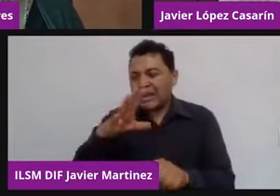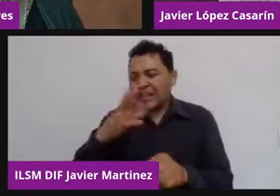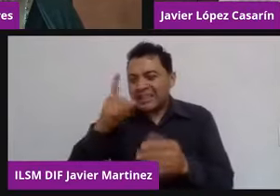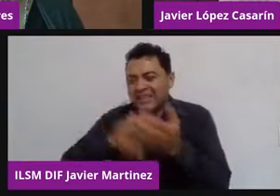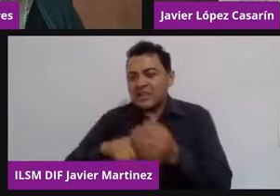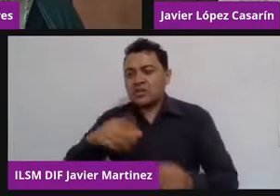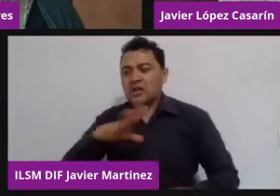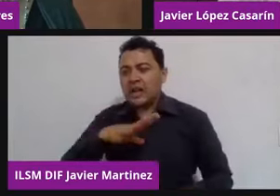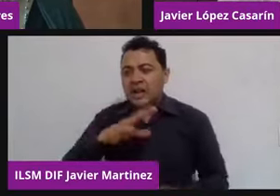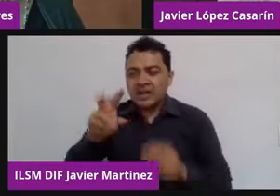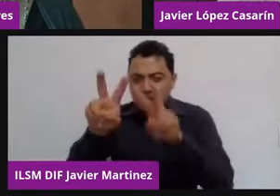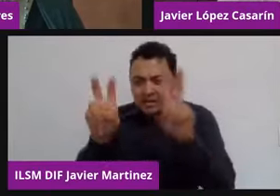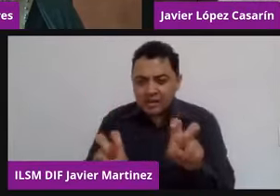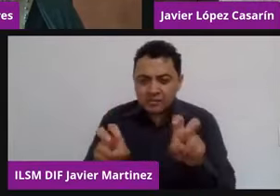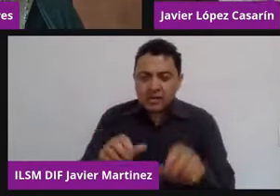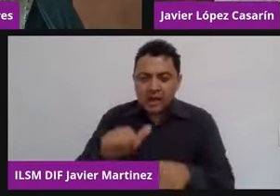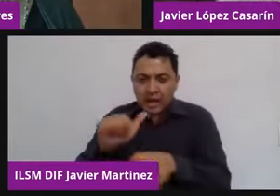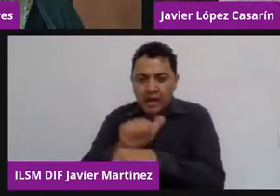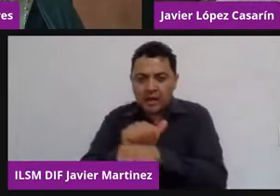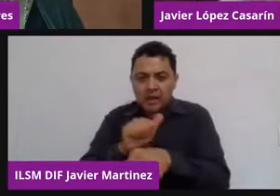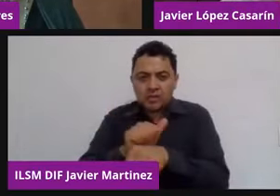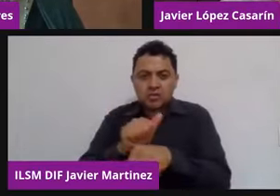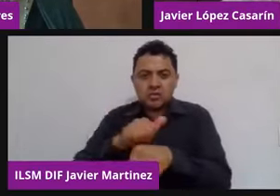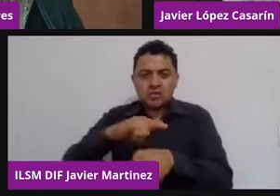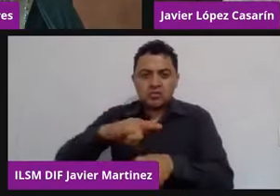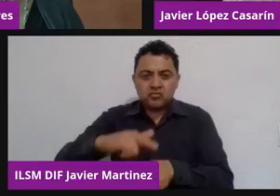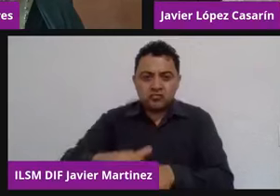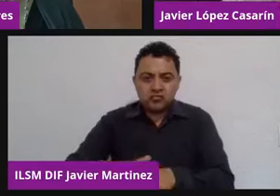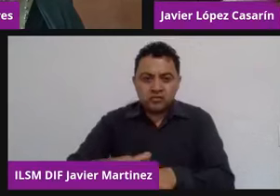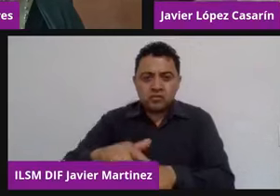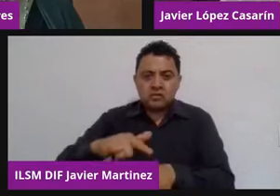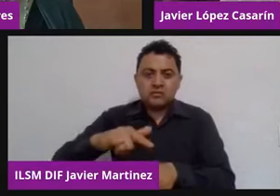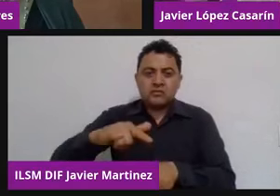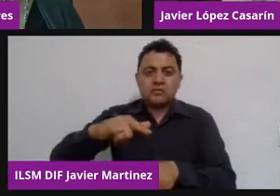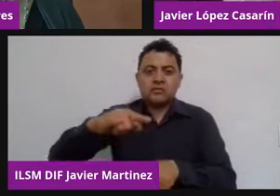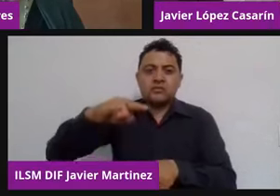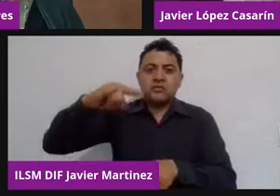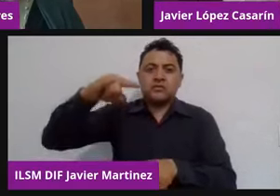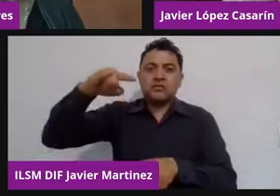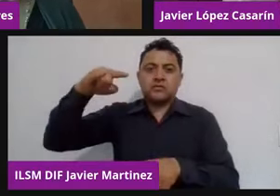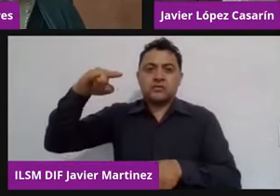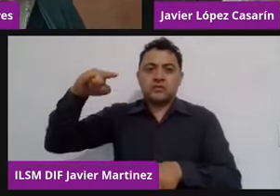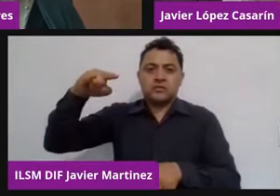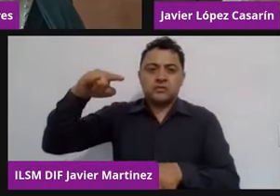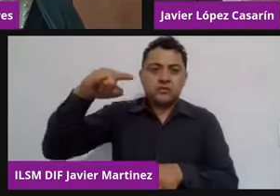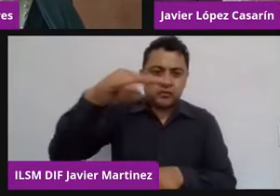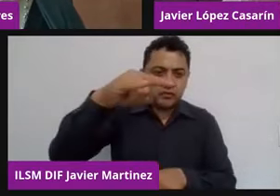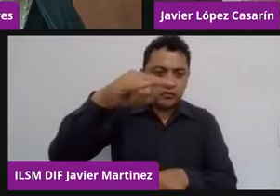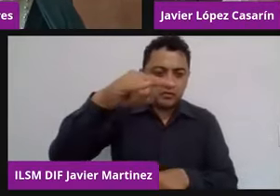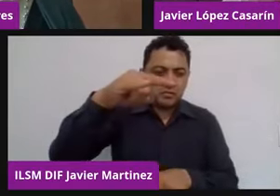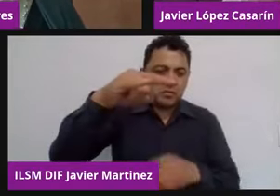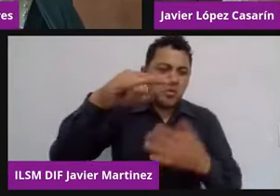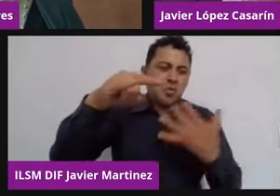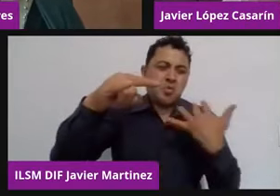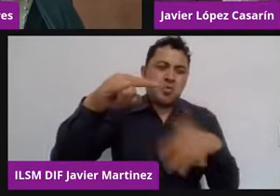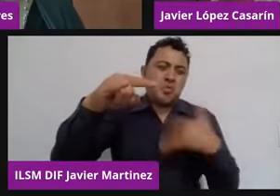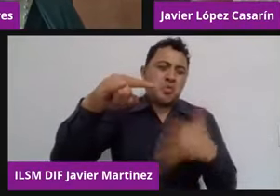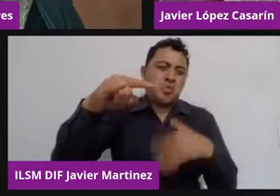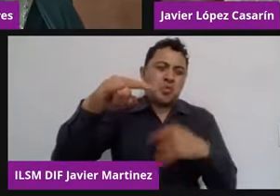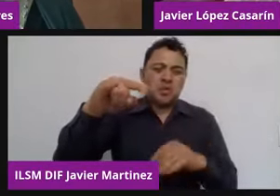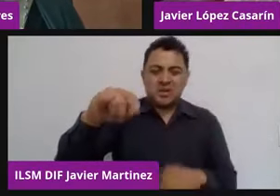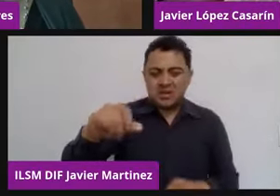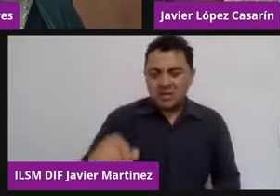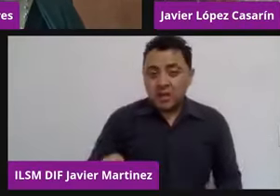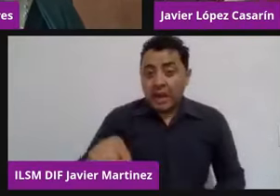ya hubo un autovolador y cuando ves que las plataformas como Uber o de servicios compartidos están hablando de construir